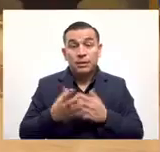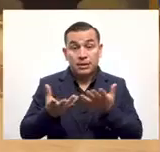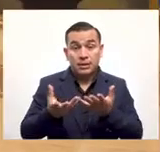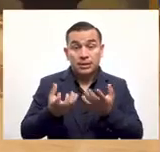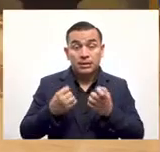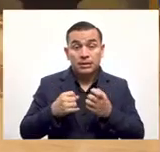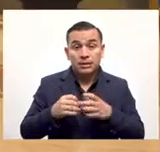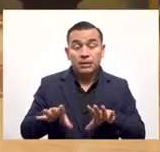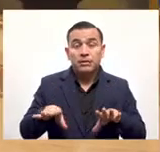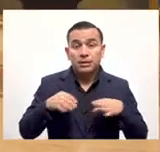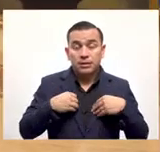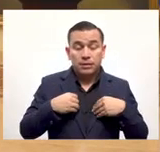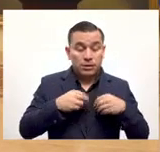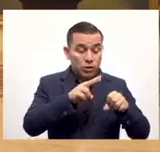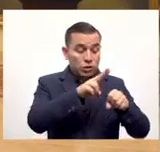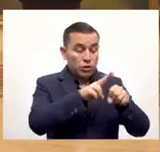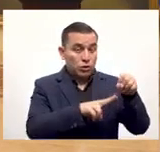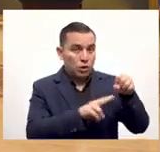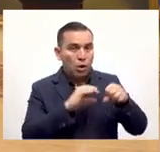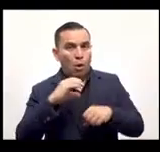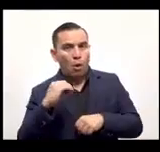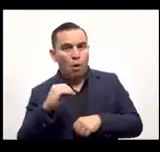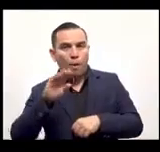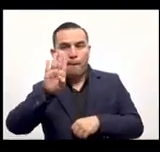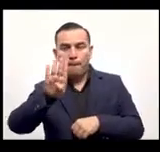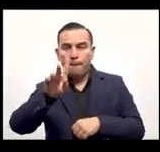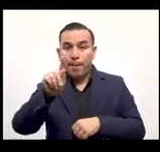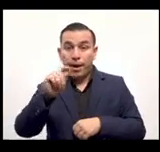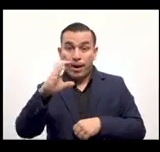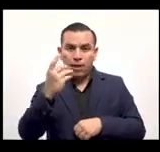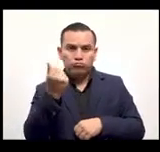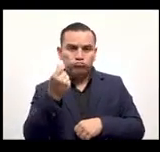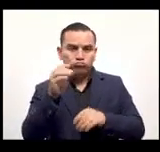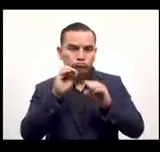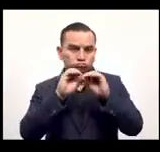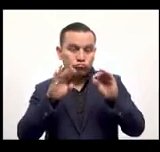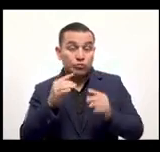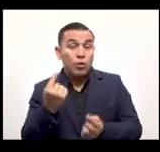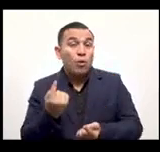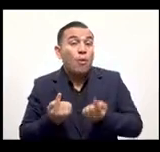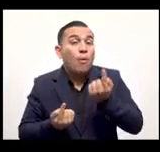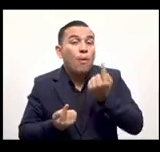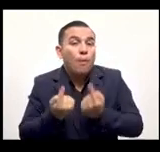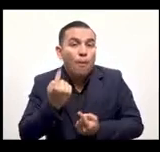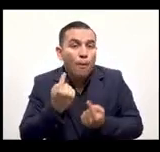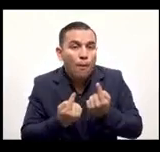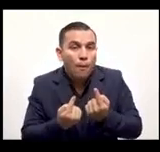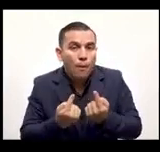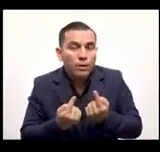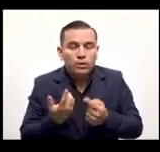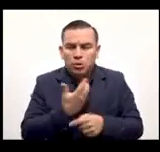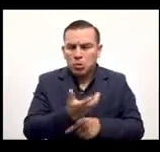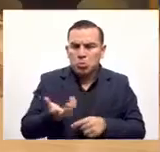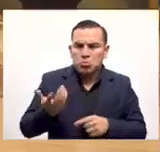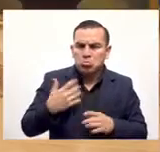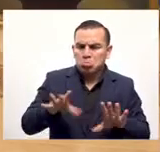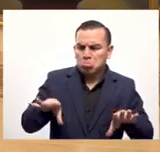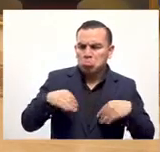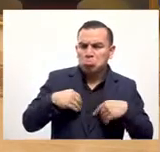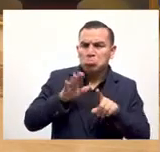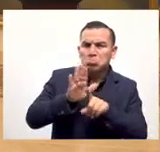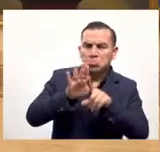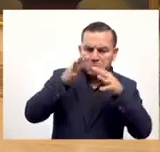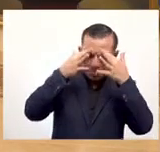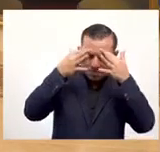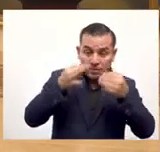si lo quiere recibir en bitcoin o dólares aquí en este caso es para recibir bitcoin y en el otro caso es para recibir dólares puede recibirlos como quiera